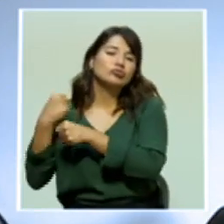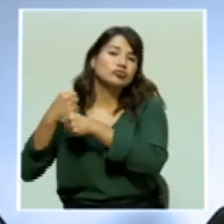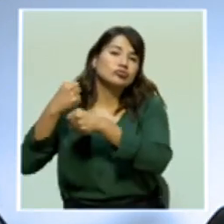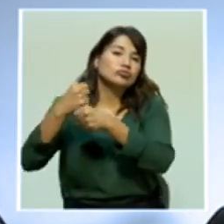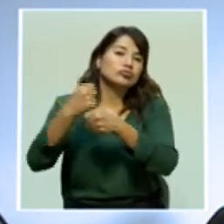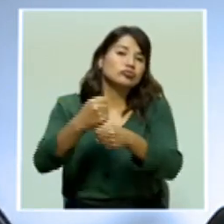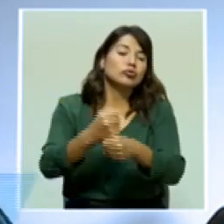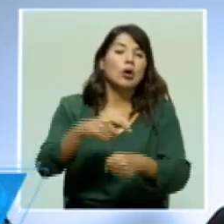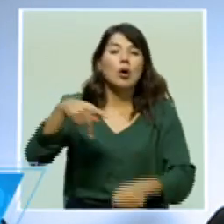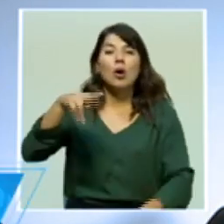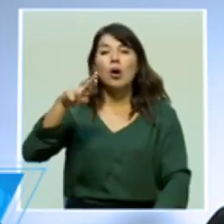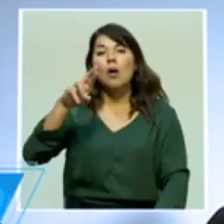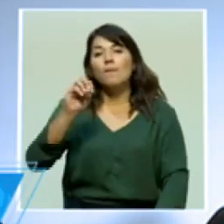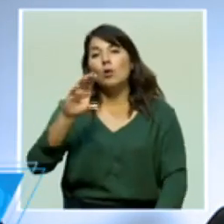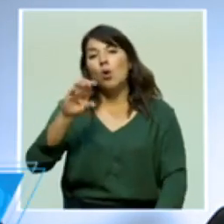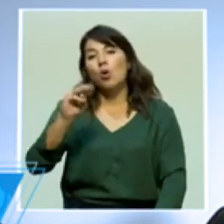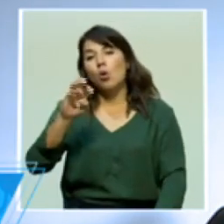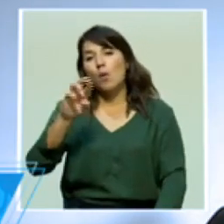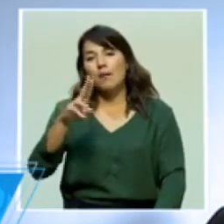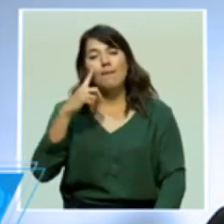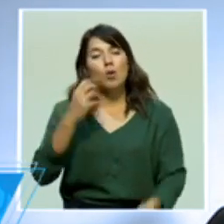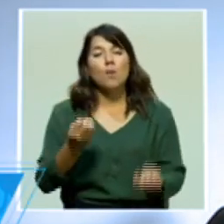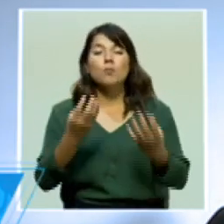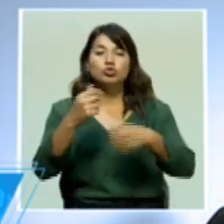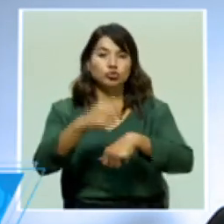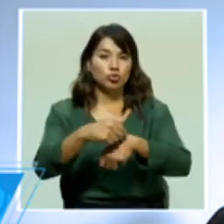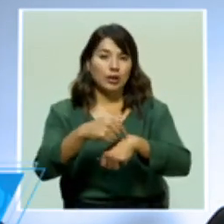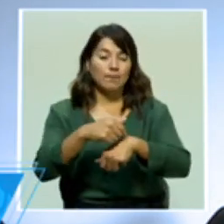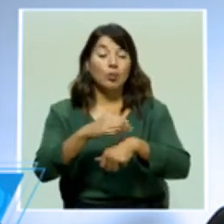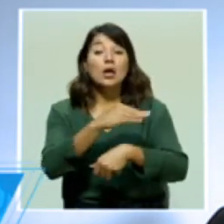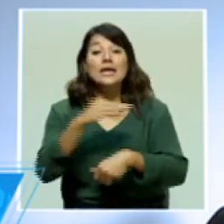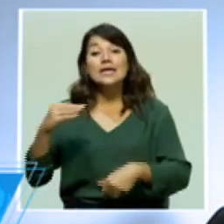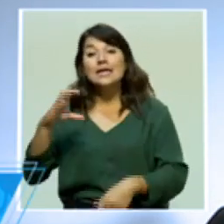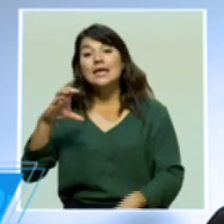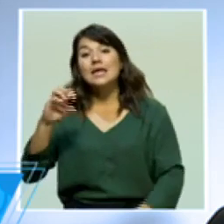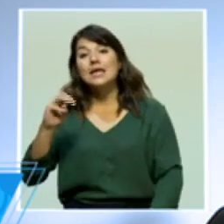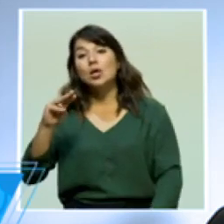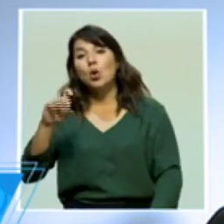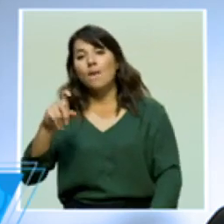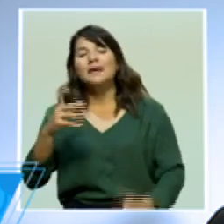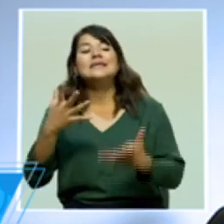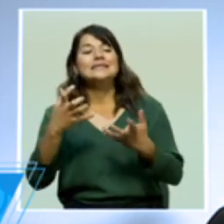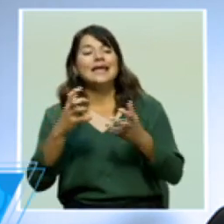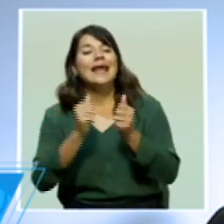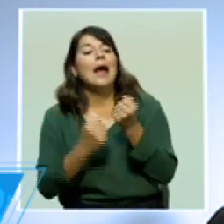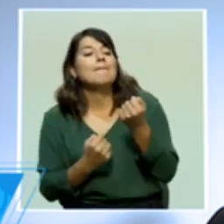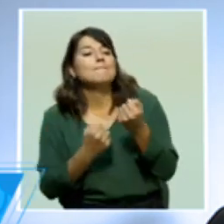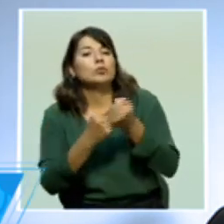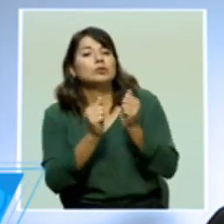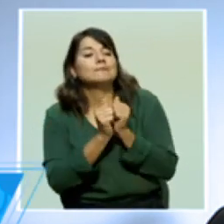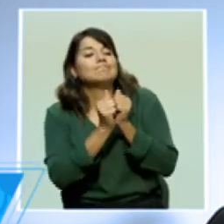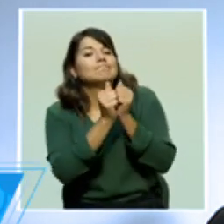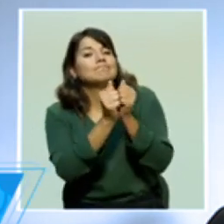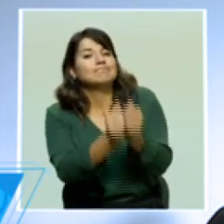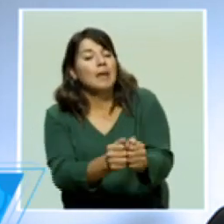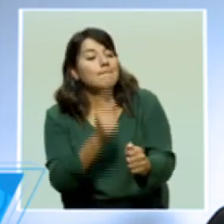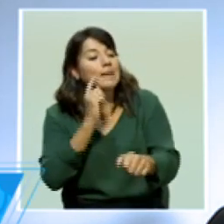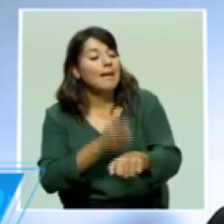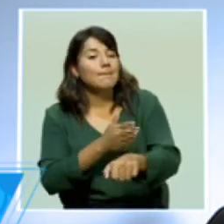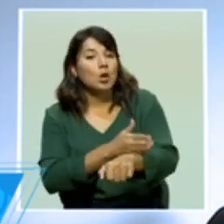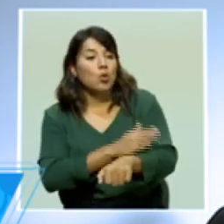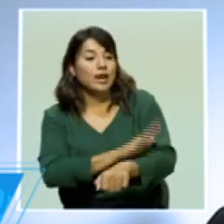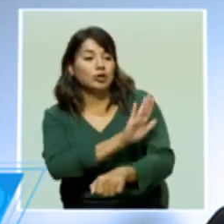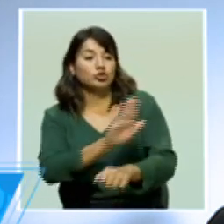supuesto desde Comex nuestro rol sería también acompañar en la mejora en la capacidad de las